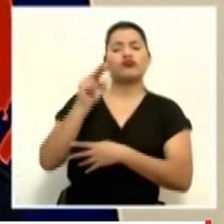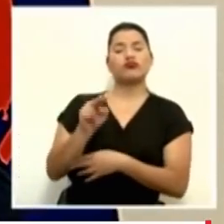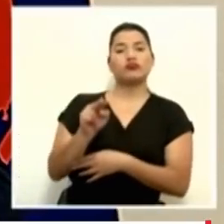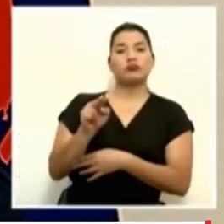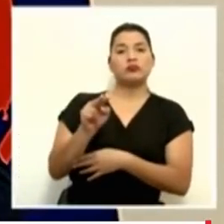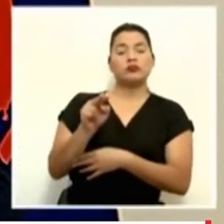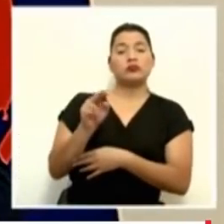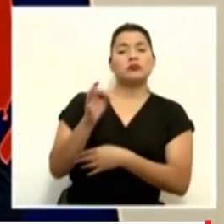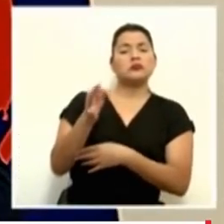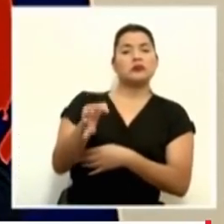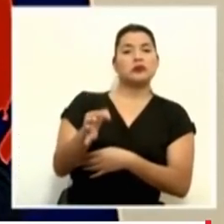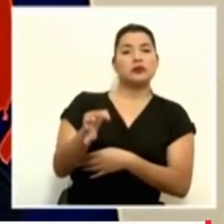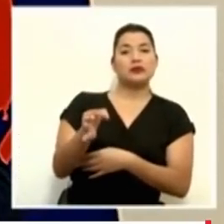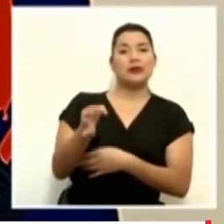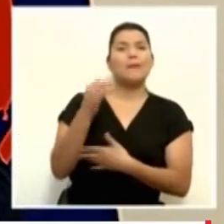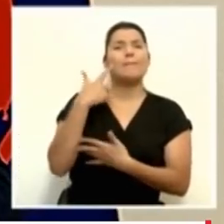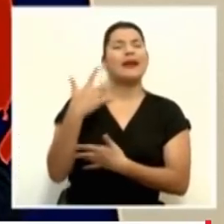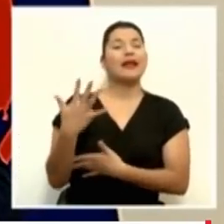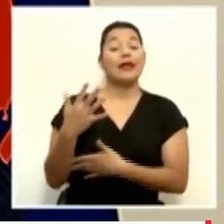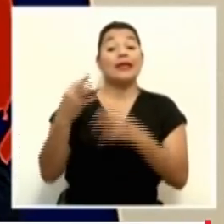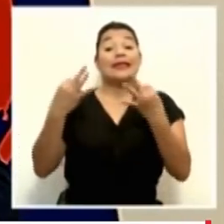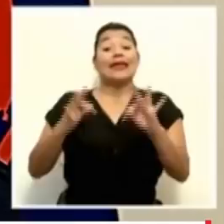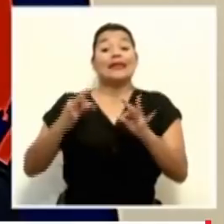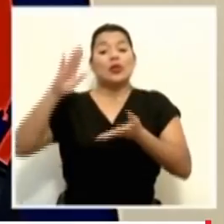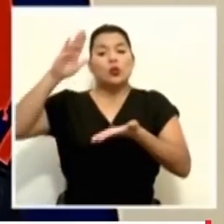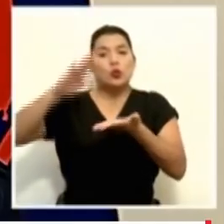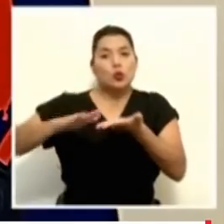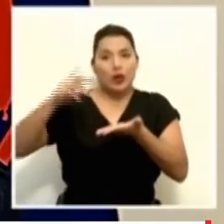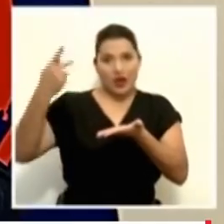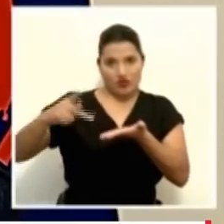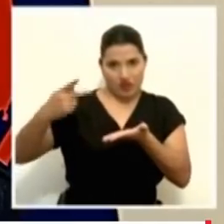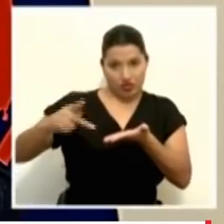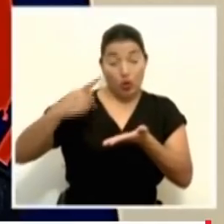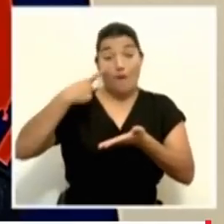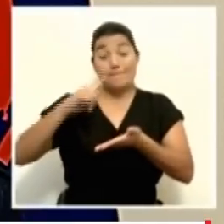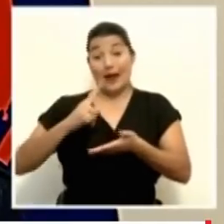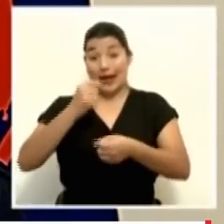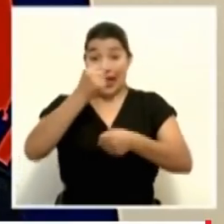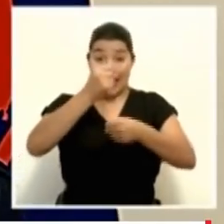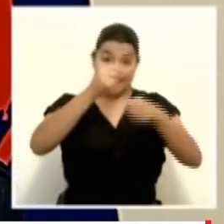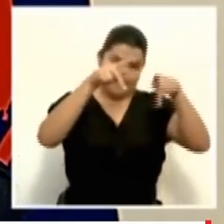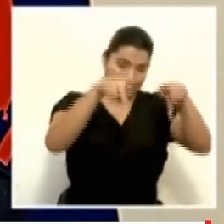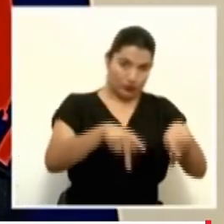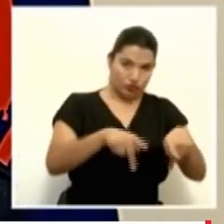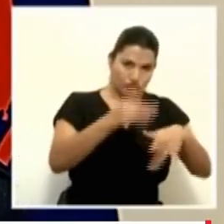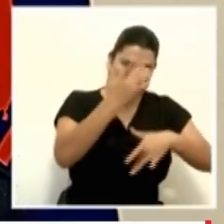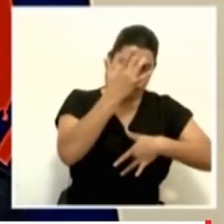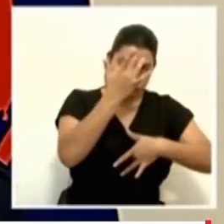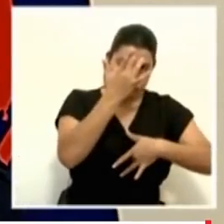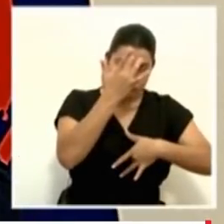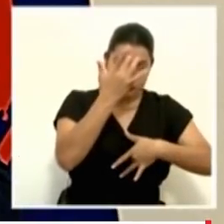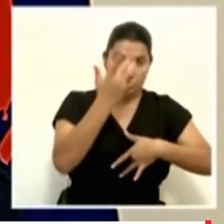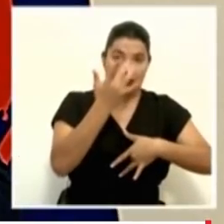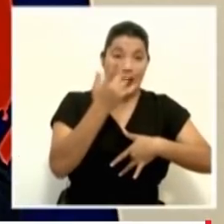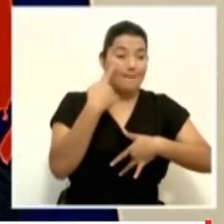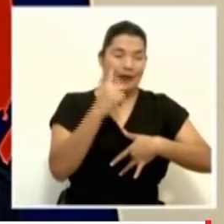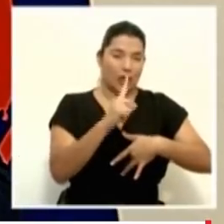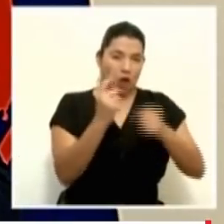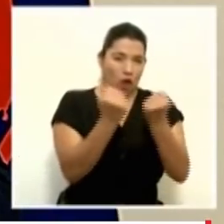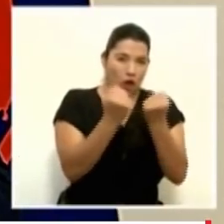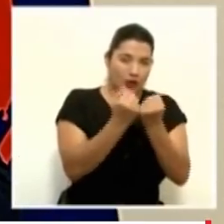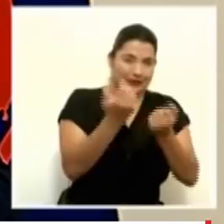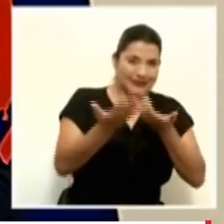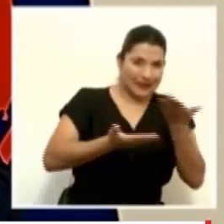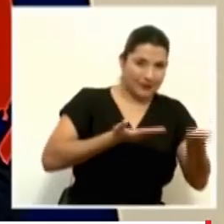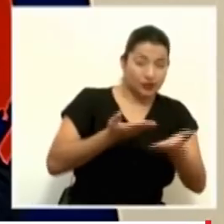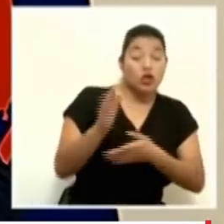que minimicemos el riesgo tanto para los pacientes de que se saturen los servicios como para